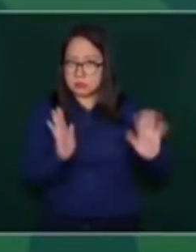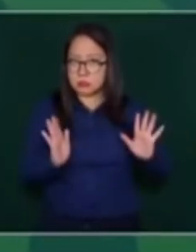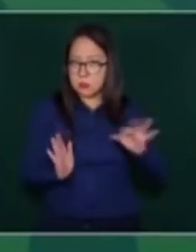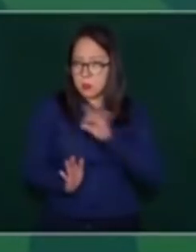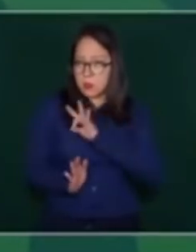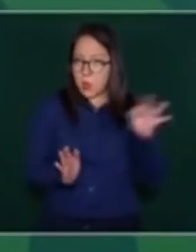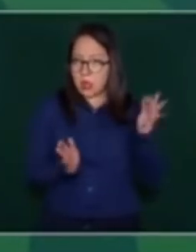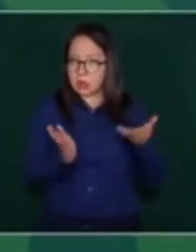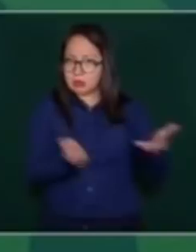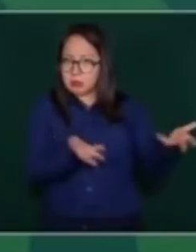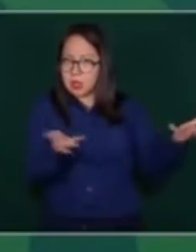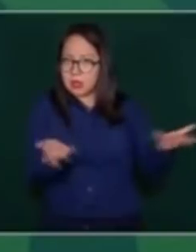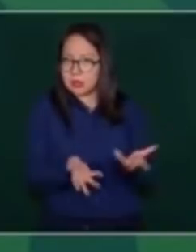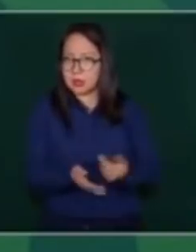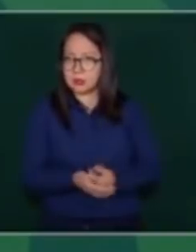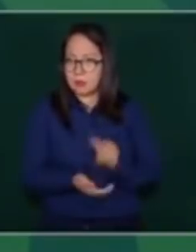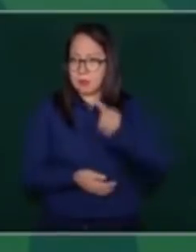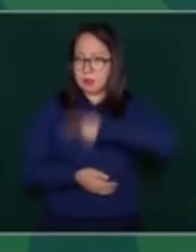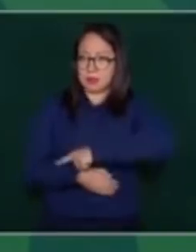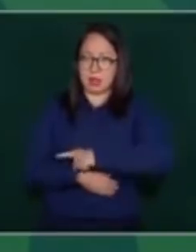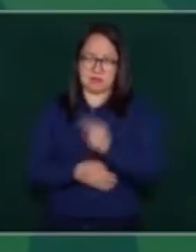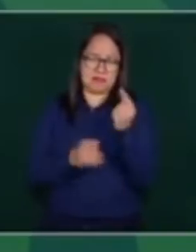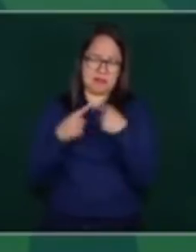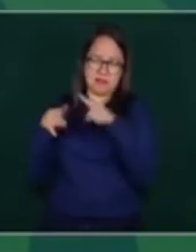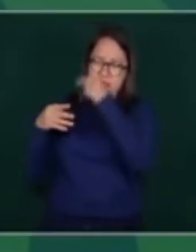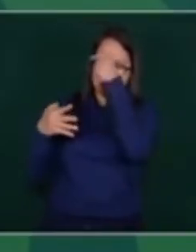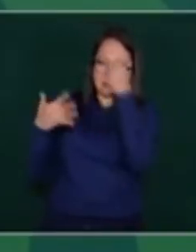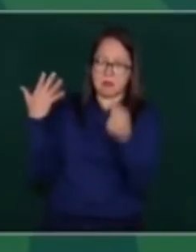facultad de hacerlo y otras medidas,